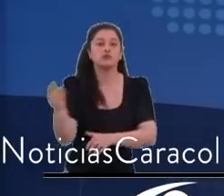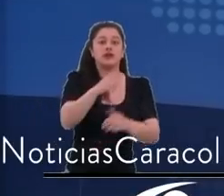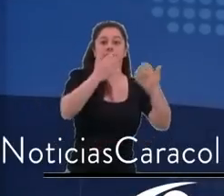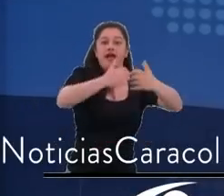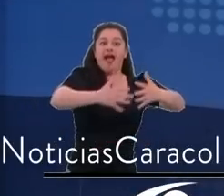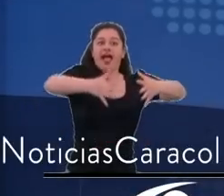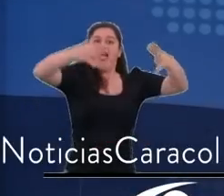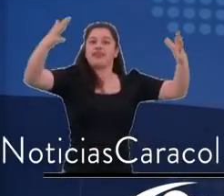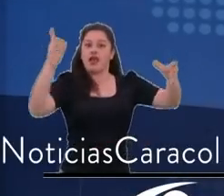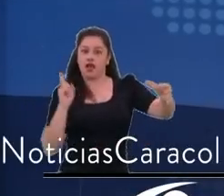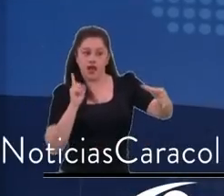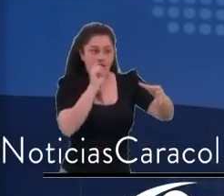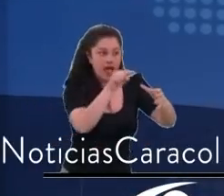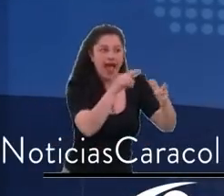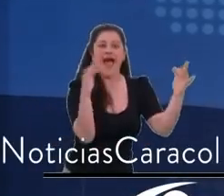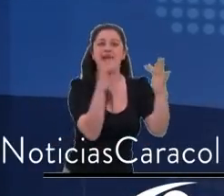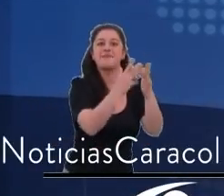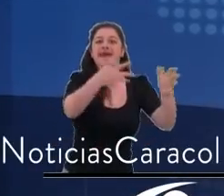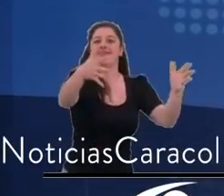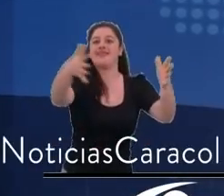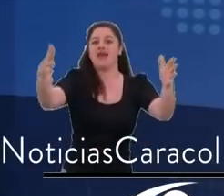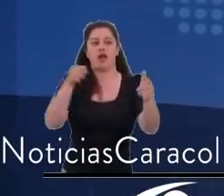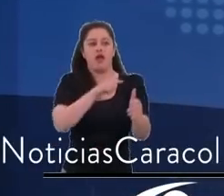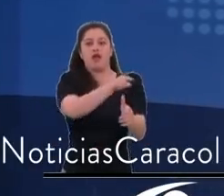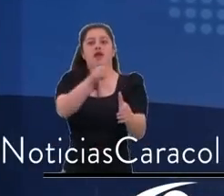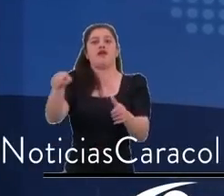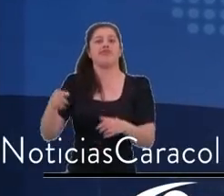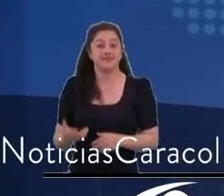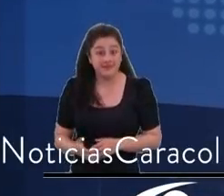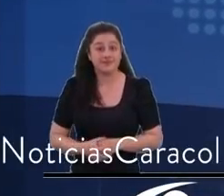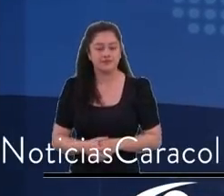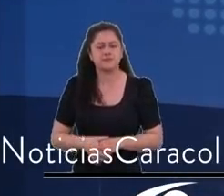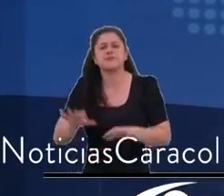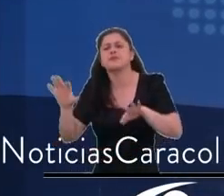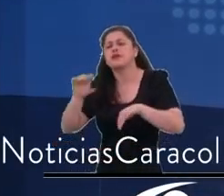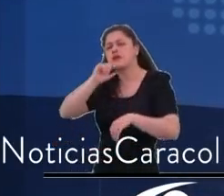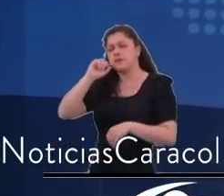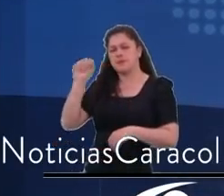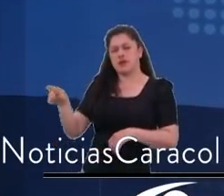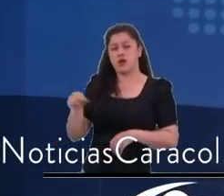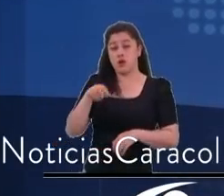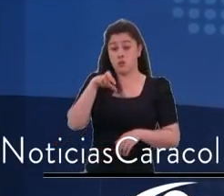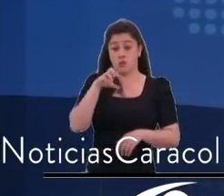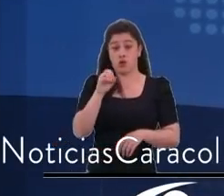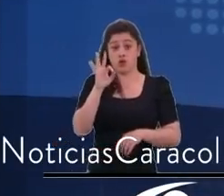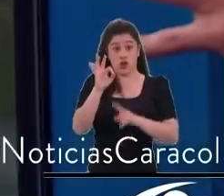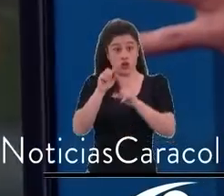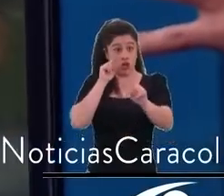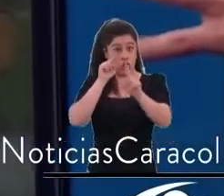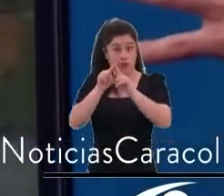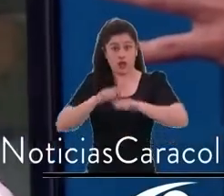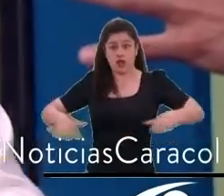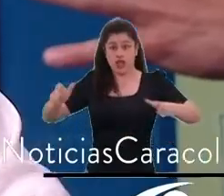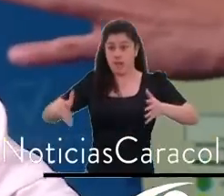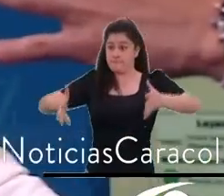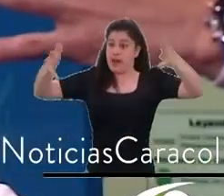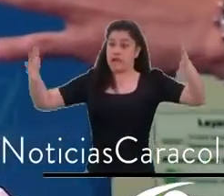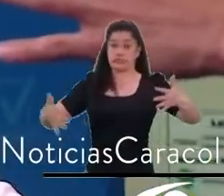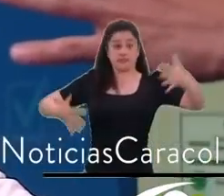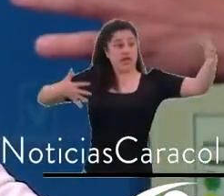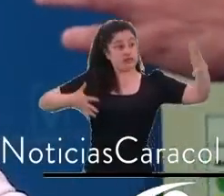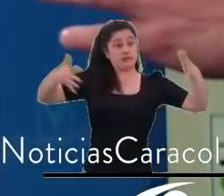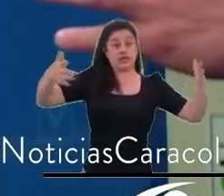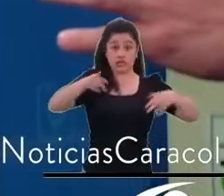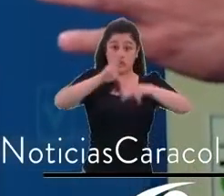ciudad ahora va a crecer con este POT más hacia arriba que hacia los lados? Exactamente. Porque crecer hacia los